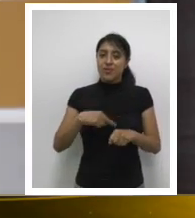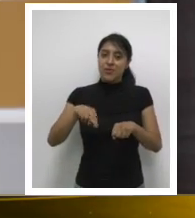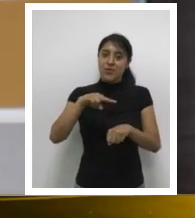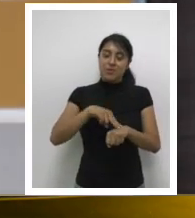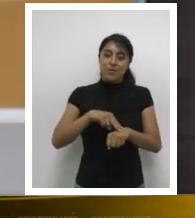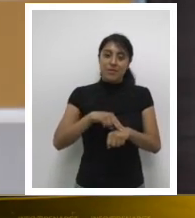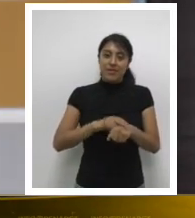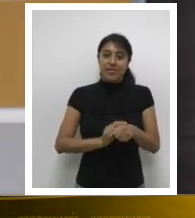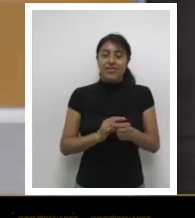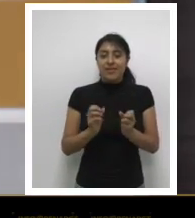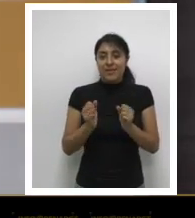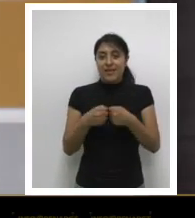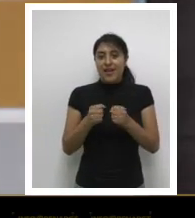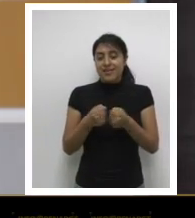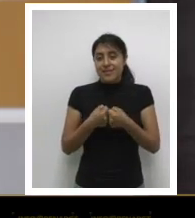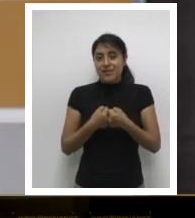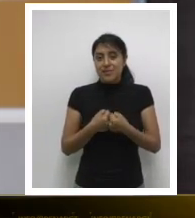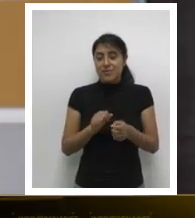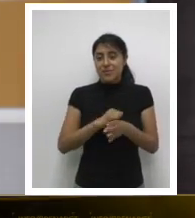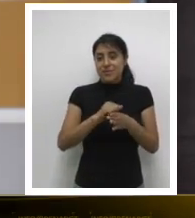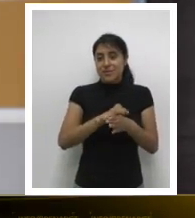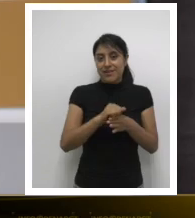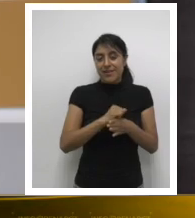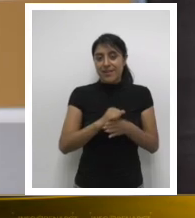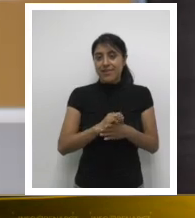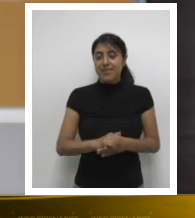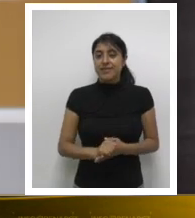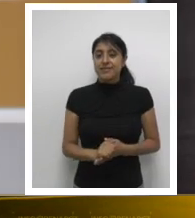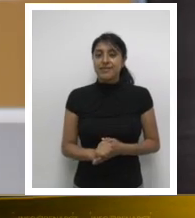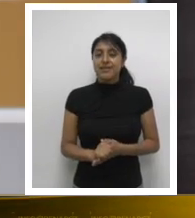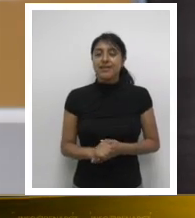Que es lo que normalmente a muchos practicantes les ponían en otras empresas.